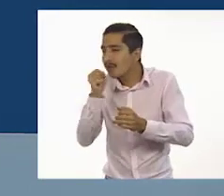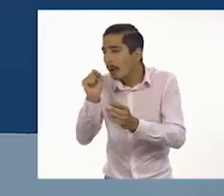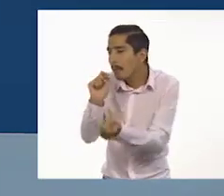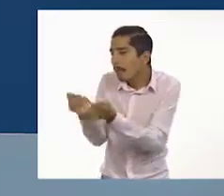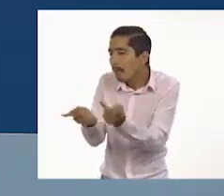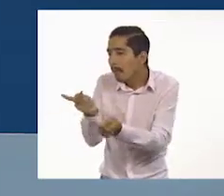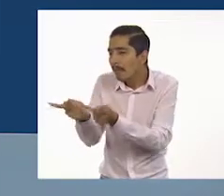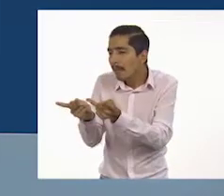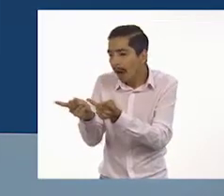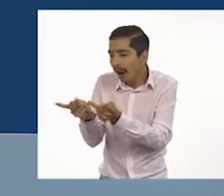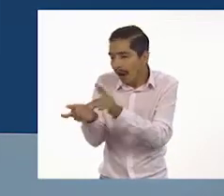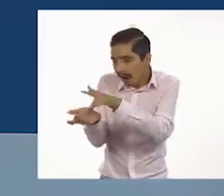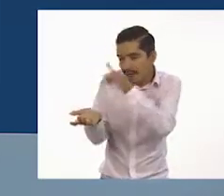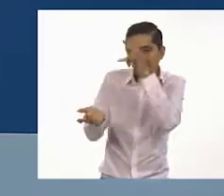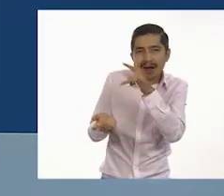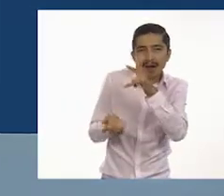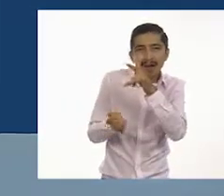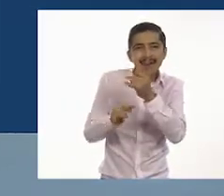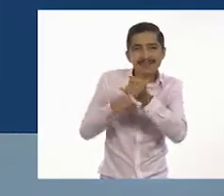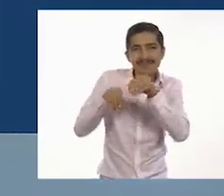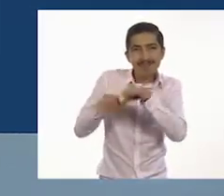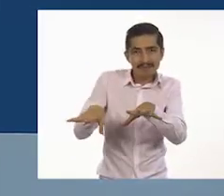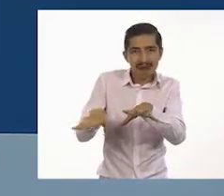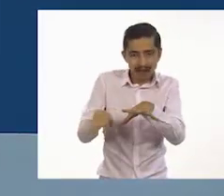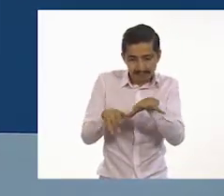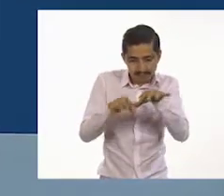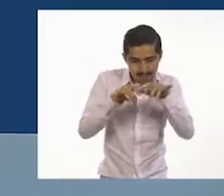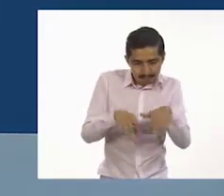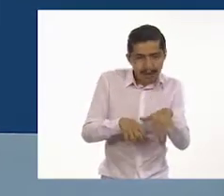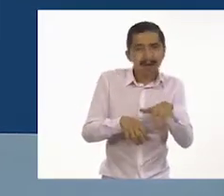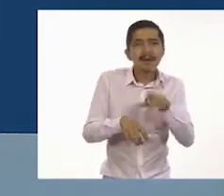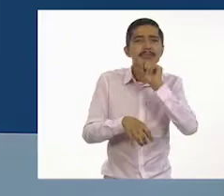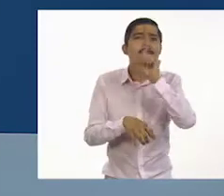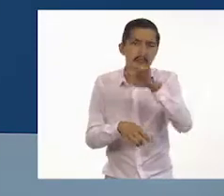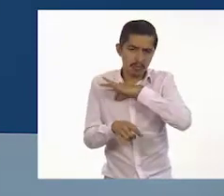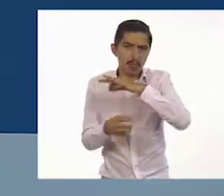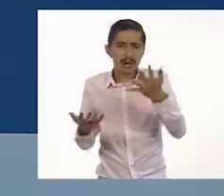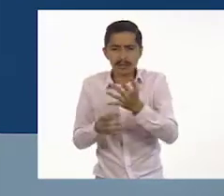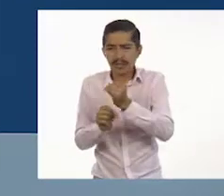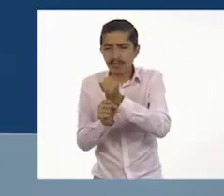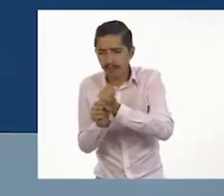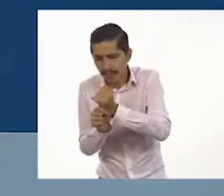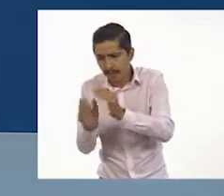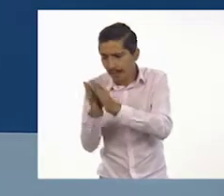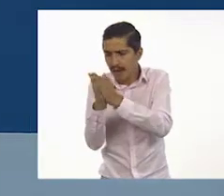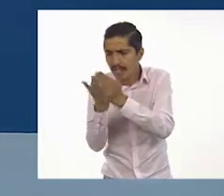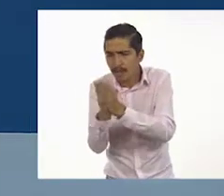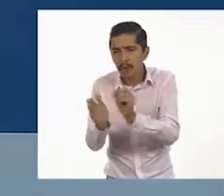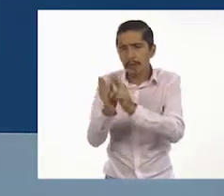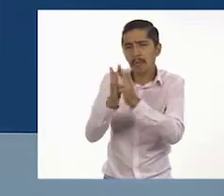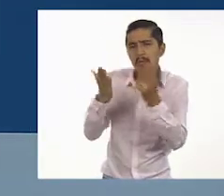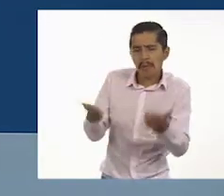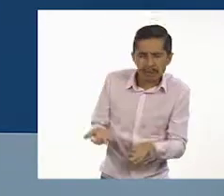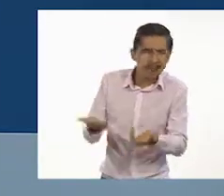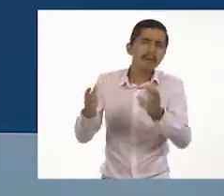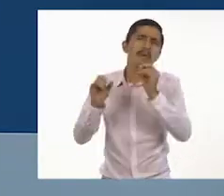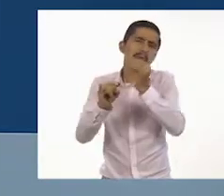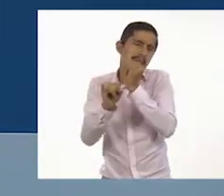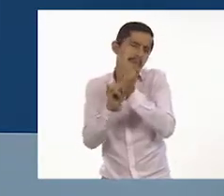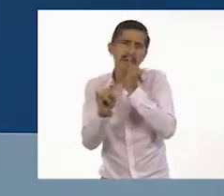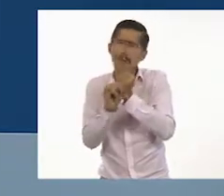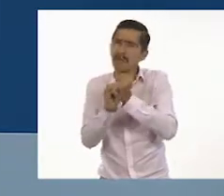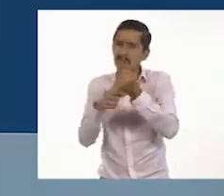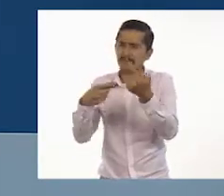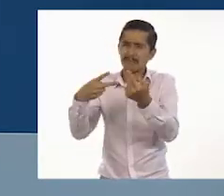si queremos completar la información, pues podemos investigar también en libros, revistas y hasta en Internet,